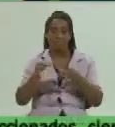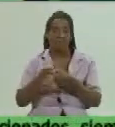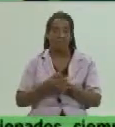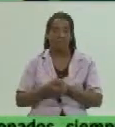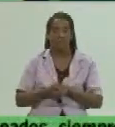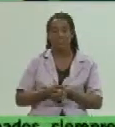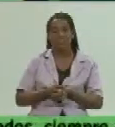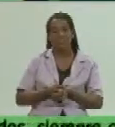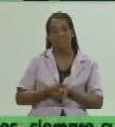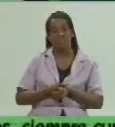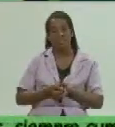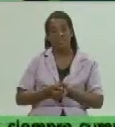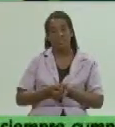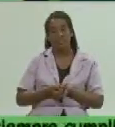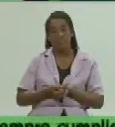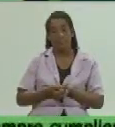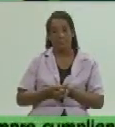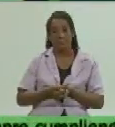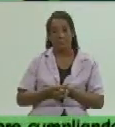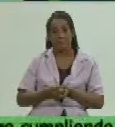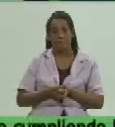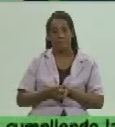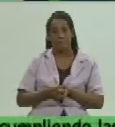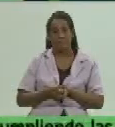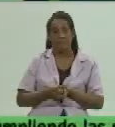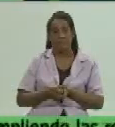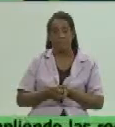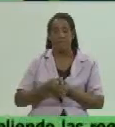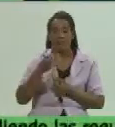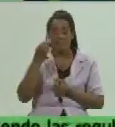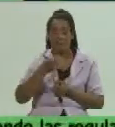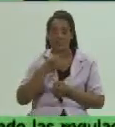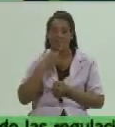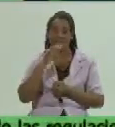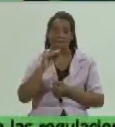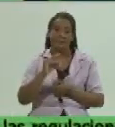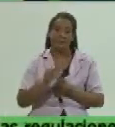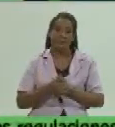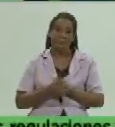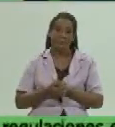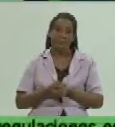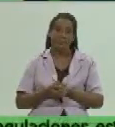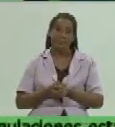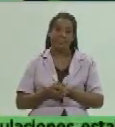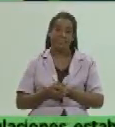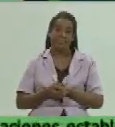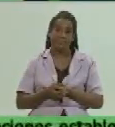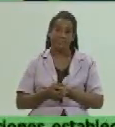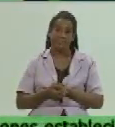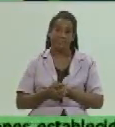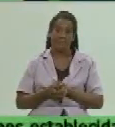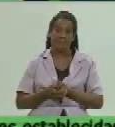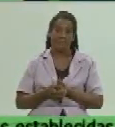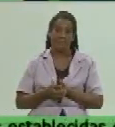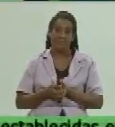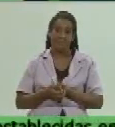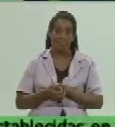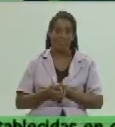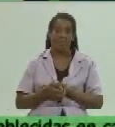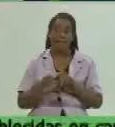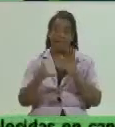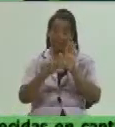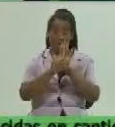la granja urbana entonces que llegue ese dinero al presupuesto del estado así es como está concebido para nosotros para que sea algo legal oficial